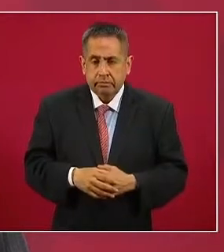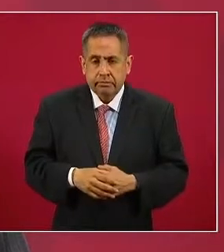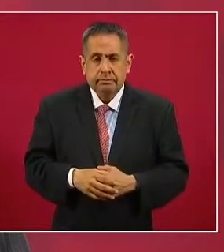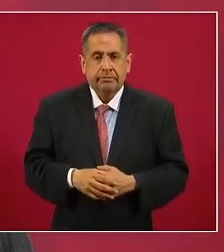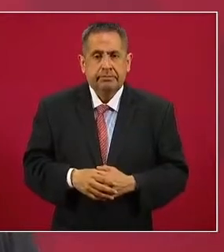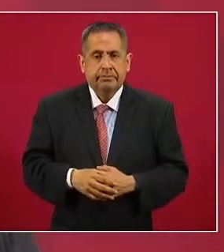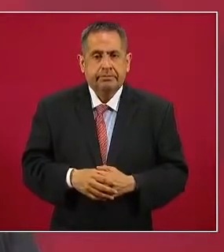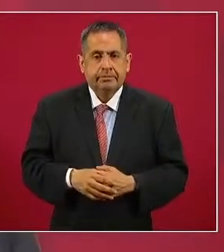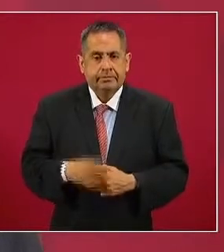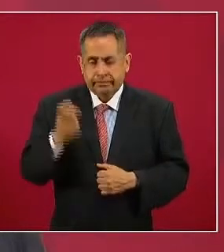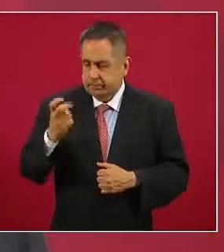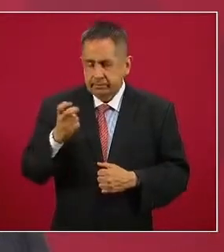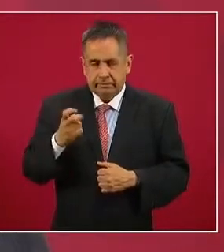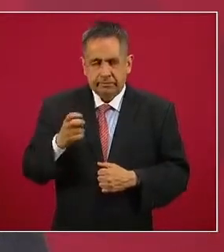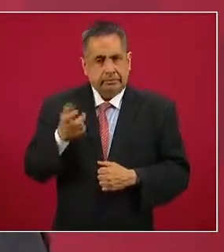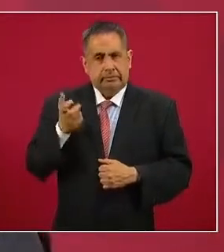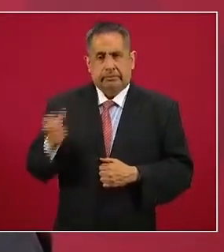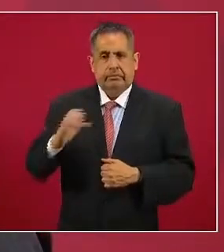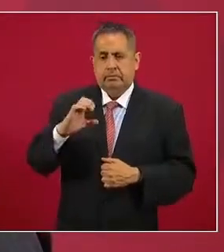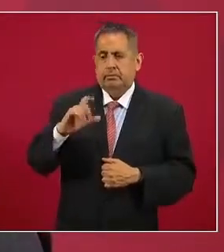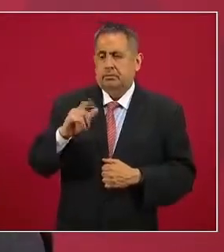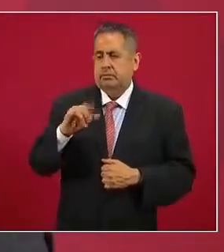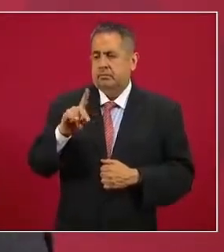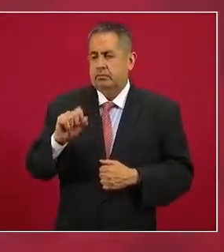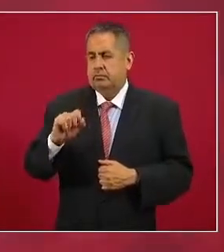eso es Claudia Sheinbaum